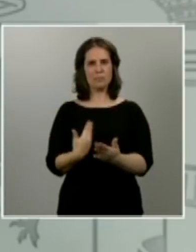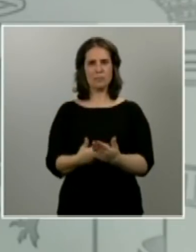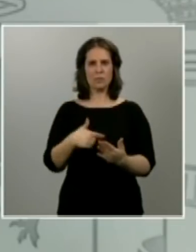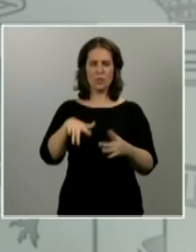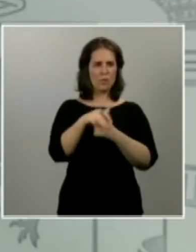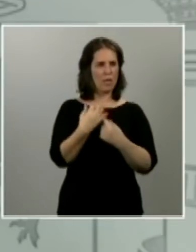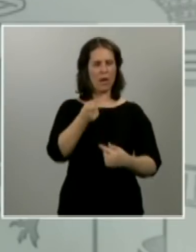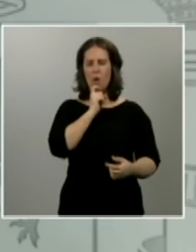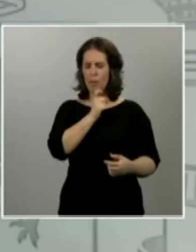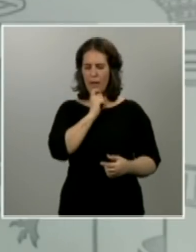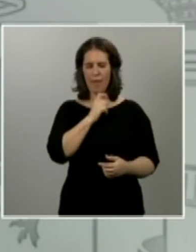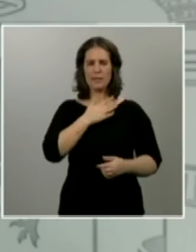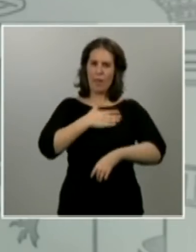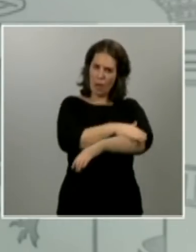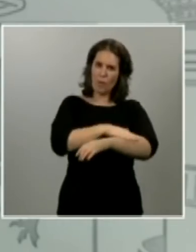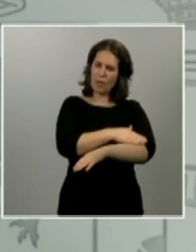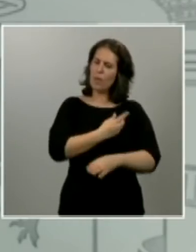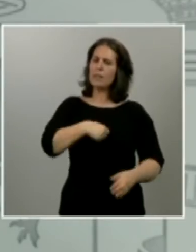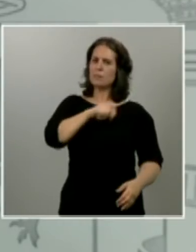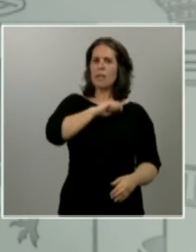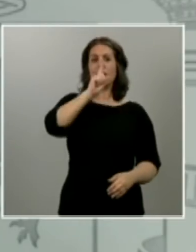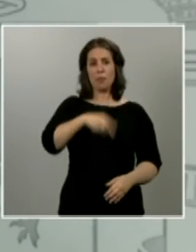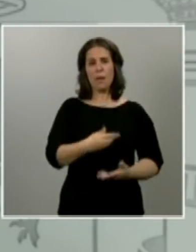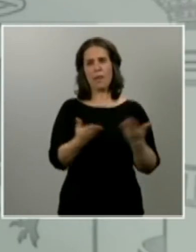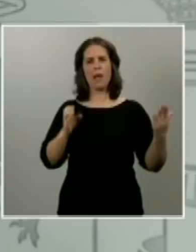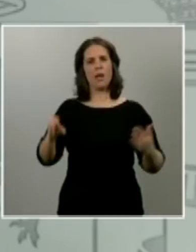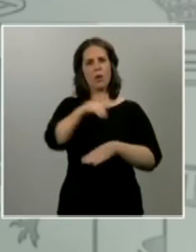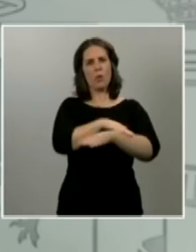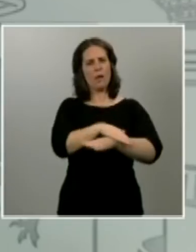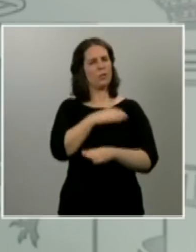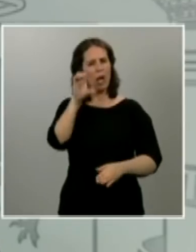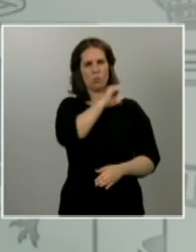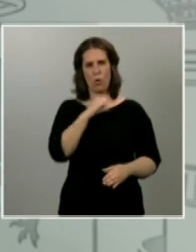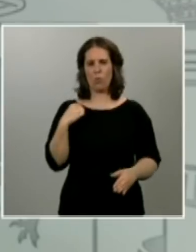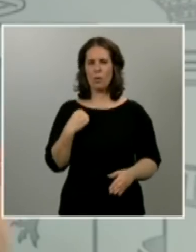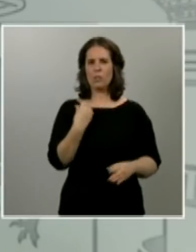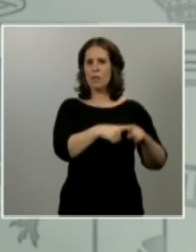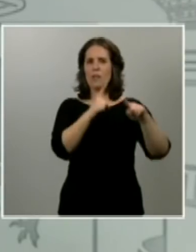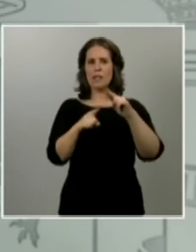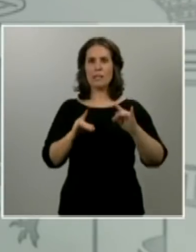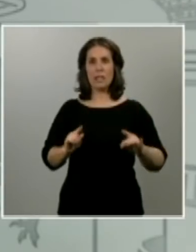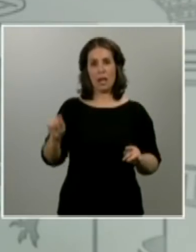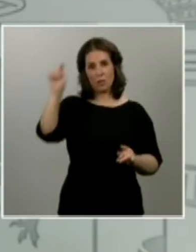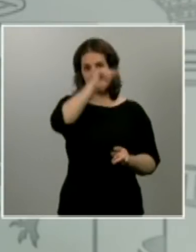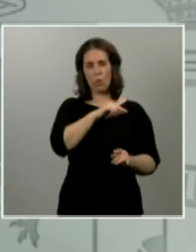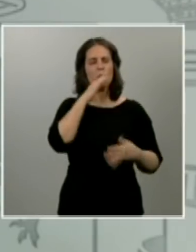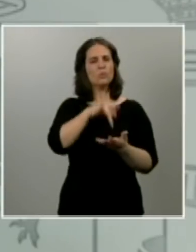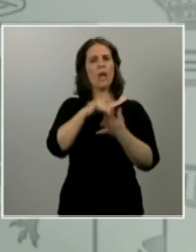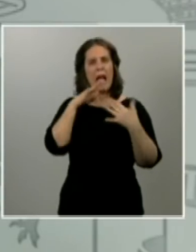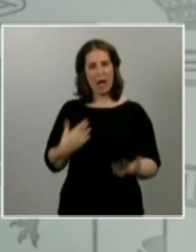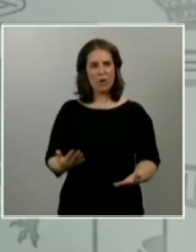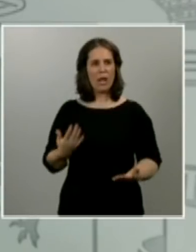no solamente del Gobierno de España, sino también de los gobiernos autonómicos, de los distintos territorios que están volcando todos los recursos y todas sus